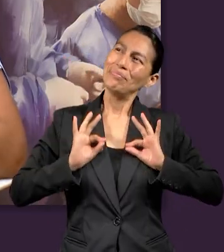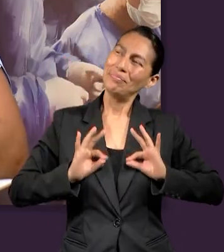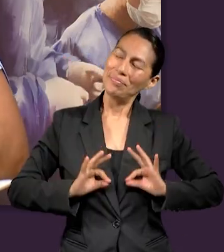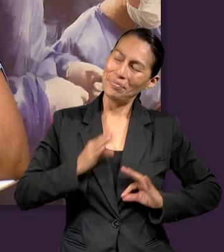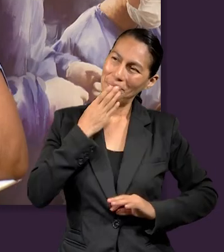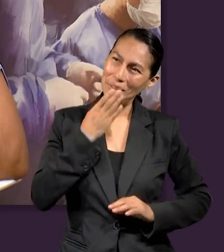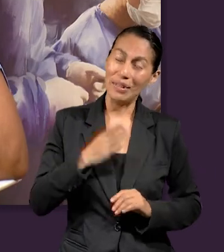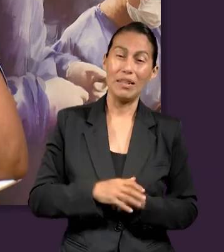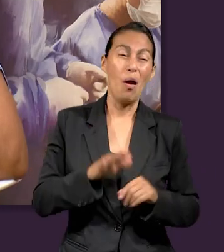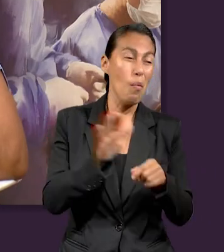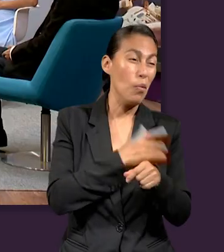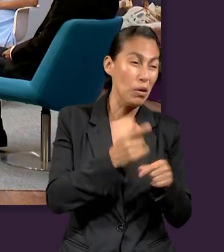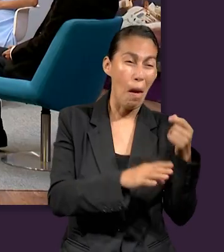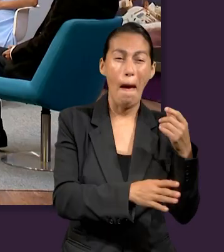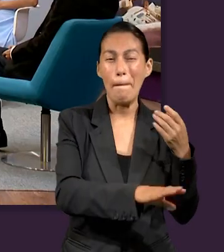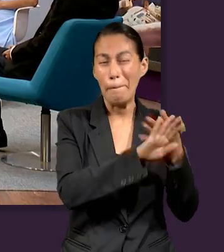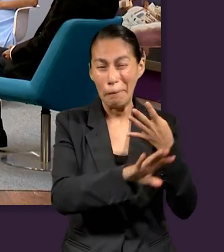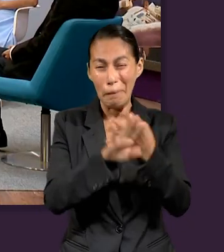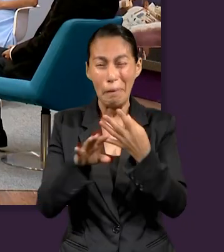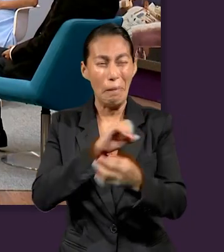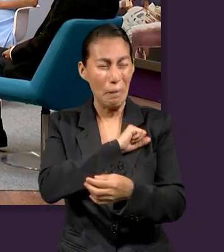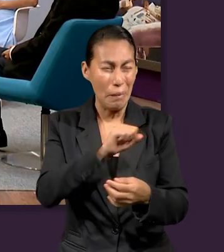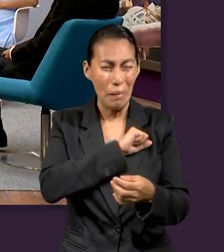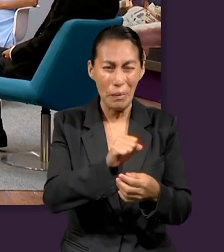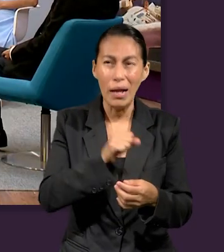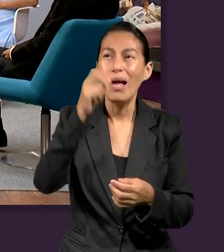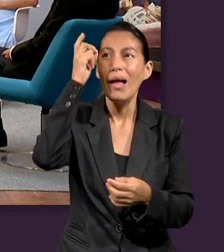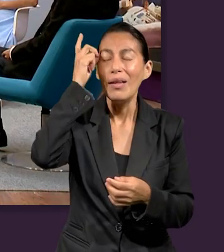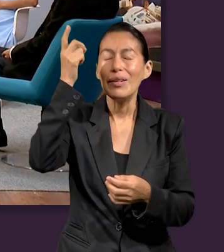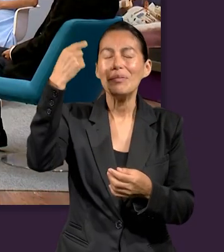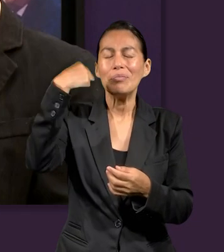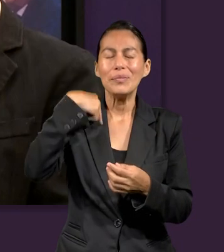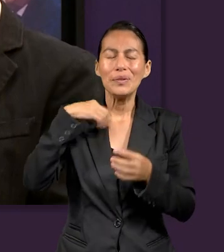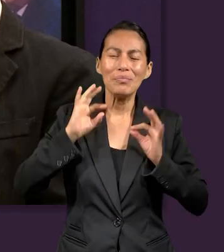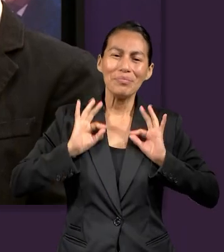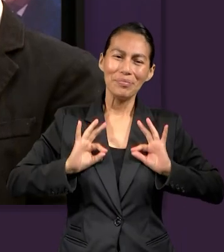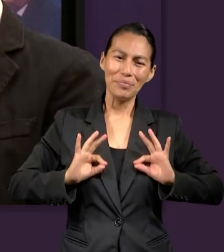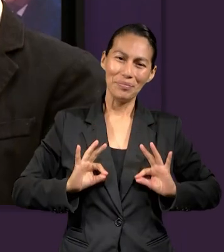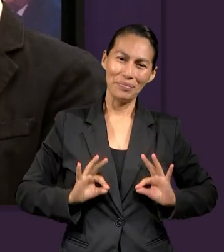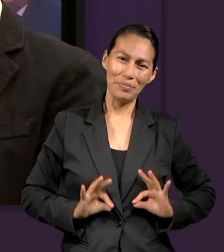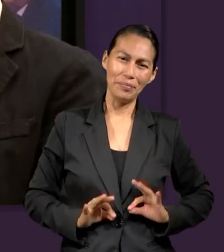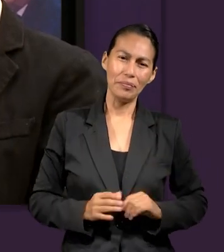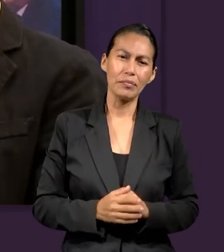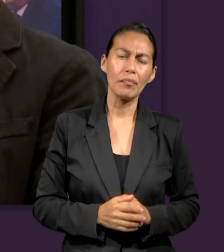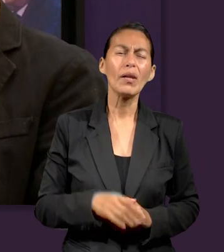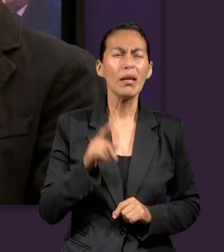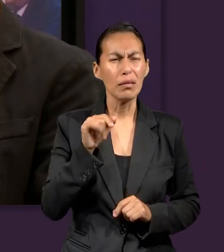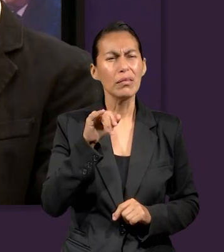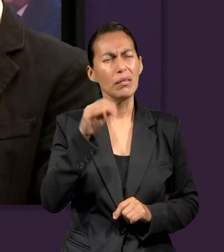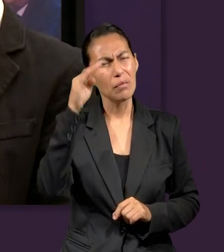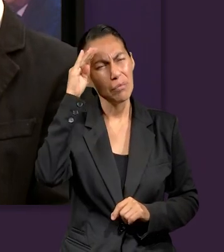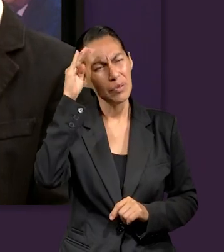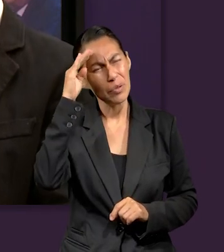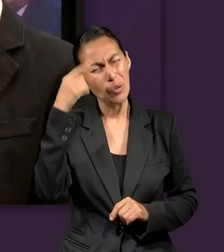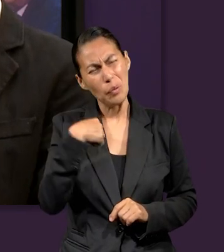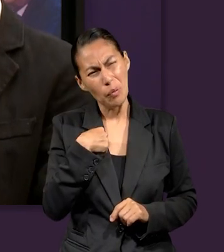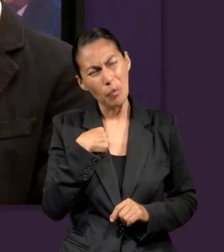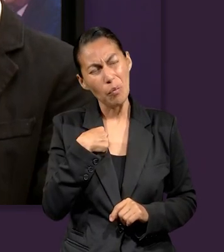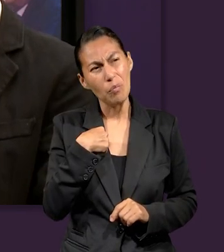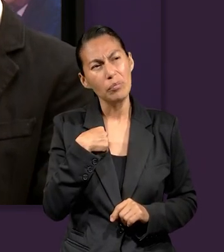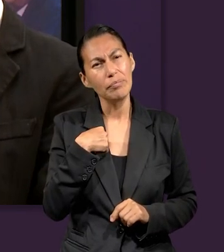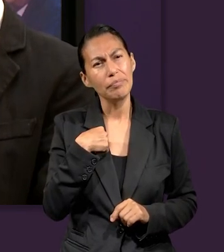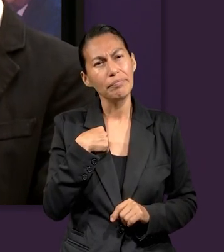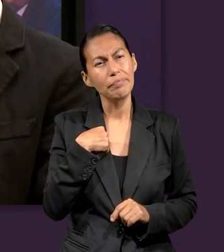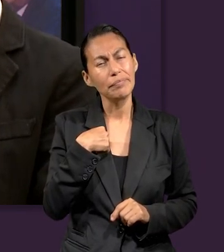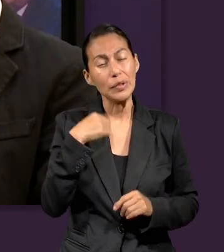mal que ha existido. Muy bien. Yo creo que hay que verlo de un punto de vista, el